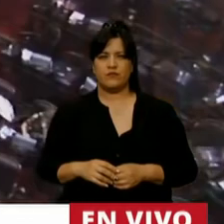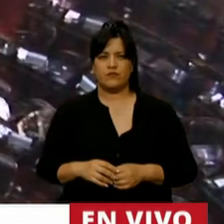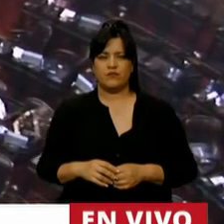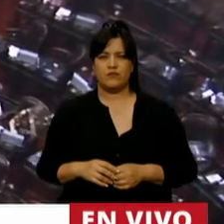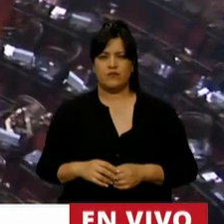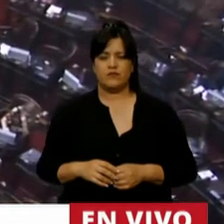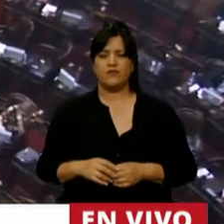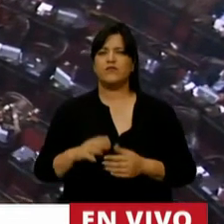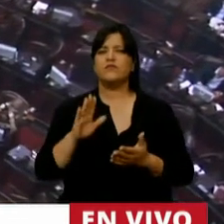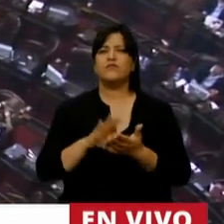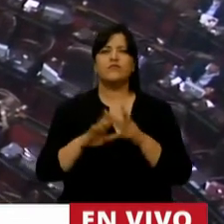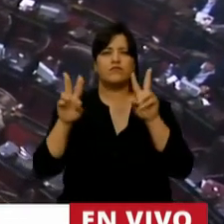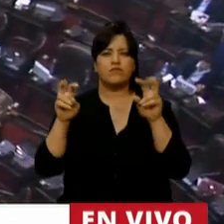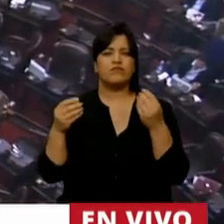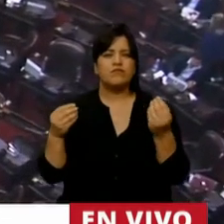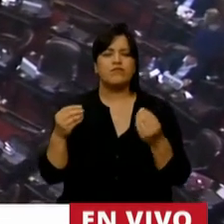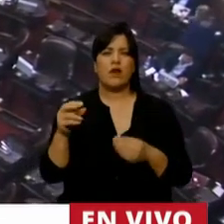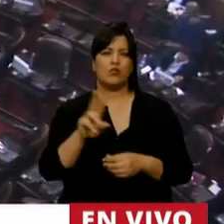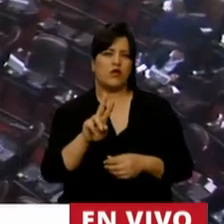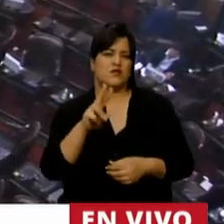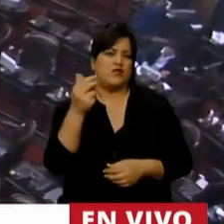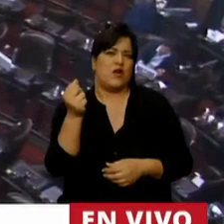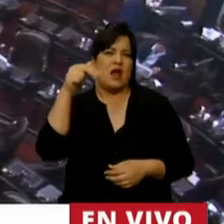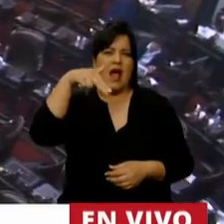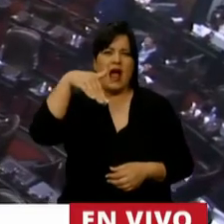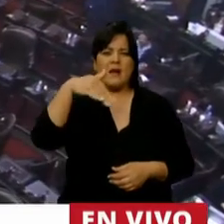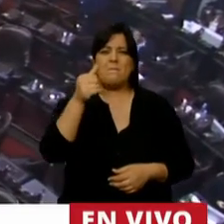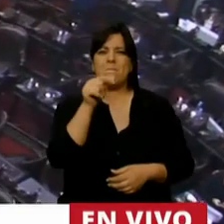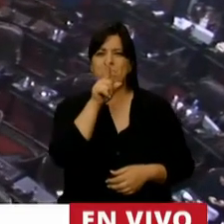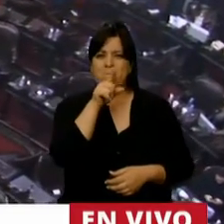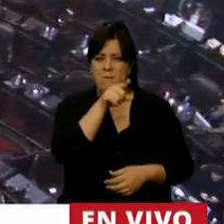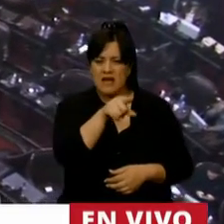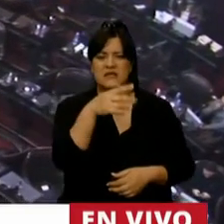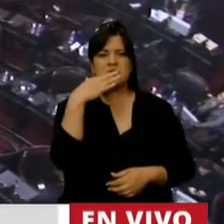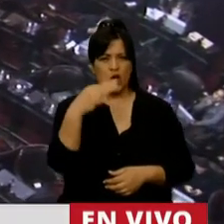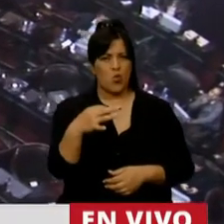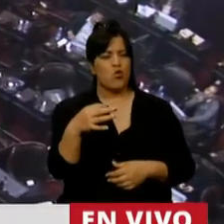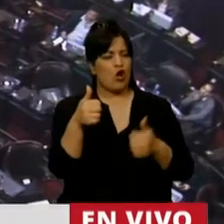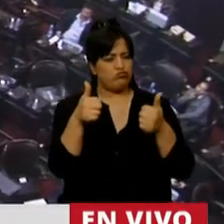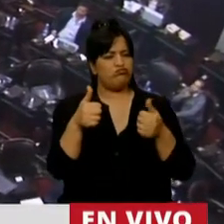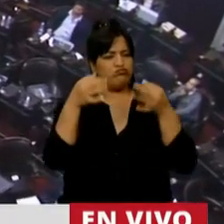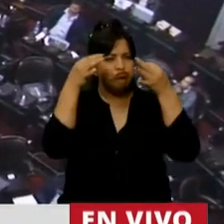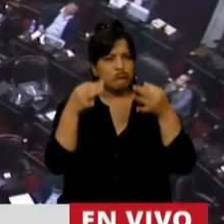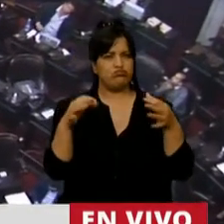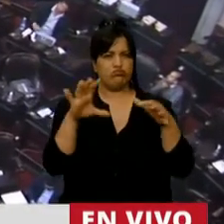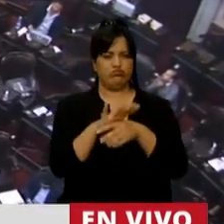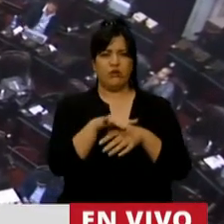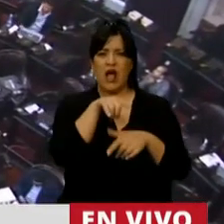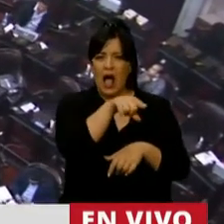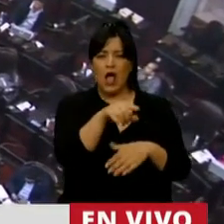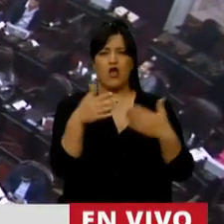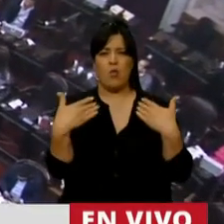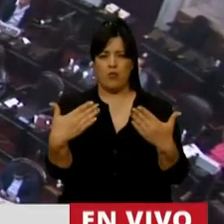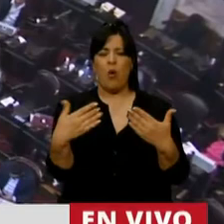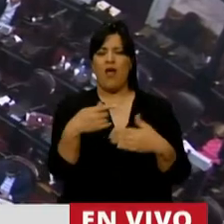...con respecto a que la autorización por la ANMAP va a ser un hecho auspicioso, correcto, y de esa manera pueden tener